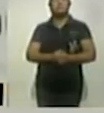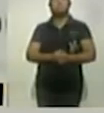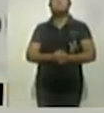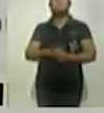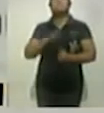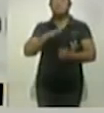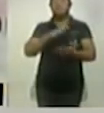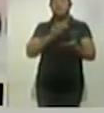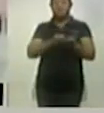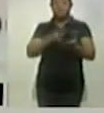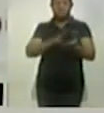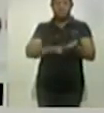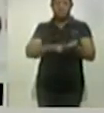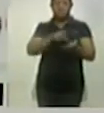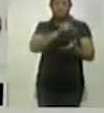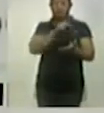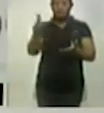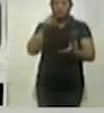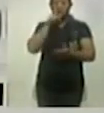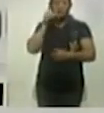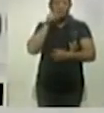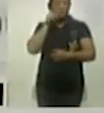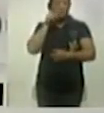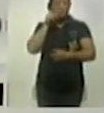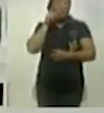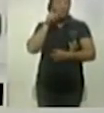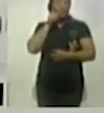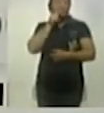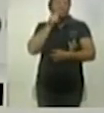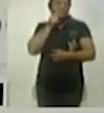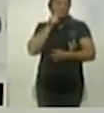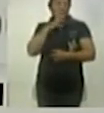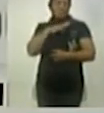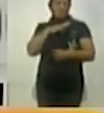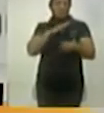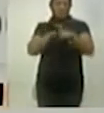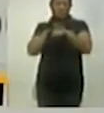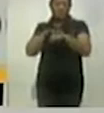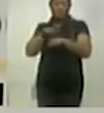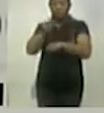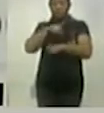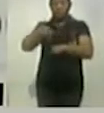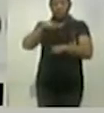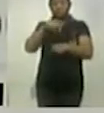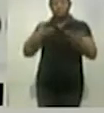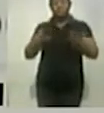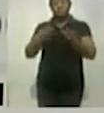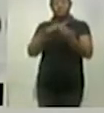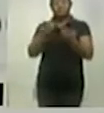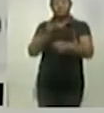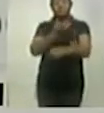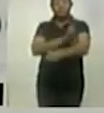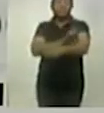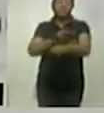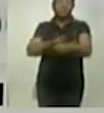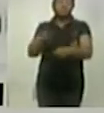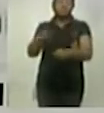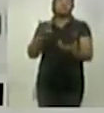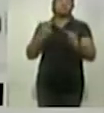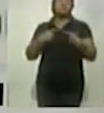multiplicadores de protección civil, que cada día somos más, yo creo que esta parte es muy importante porque la sociedad está